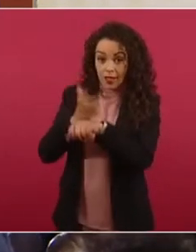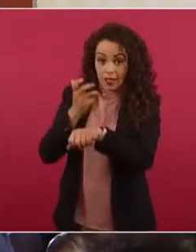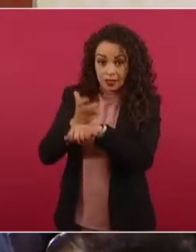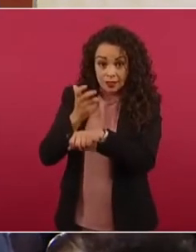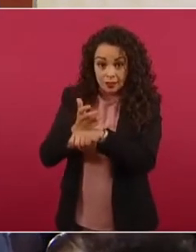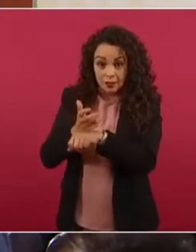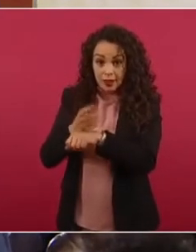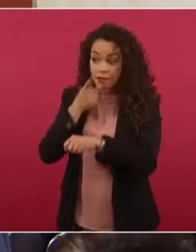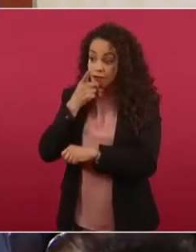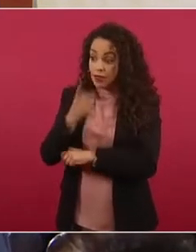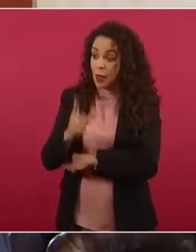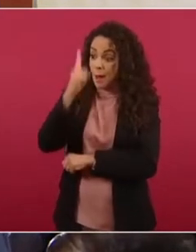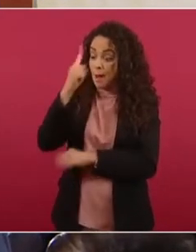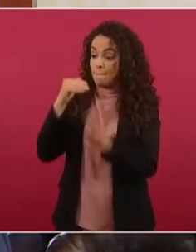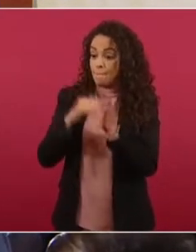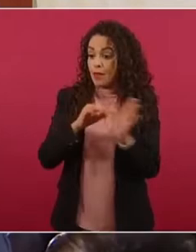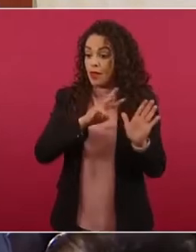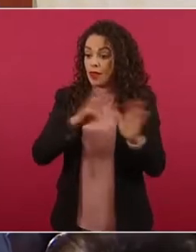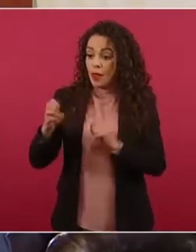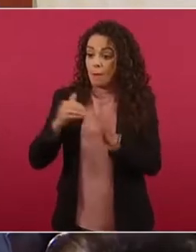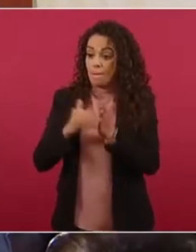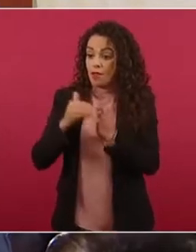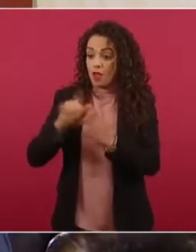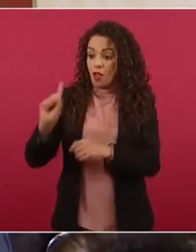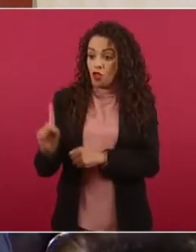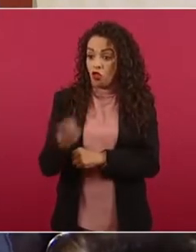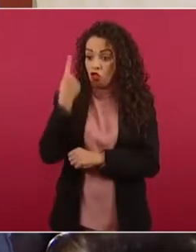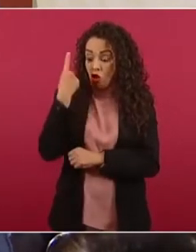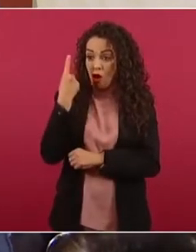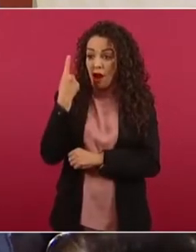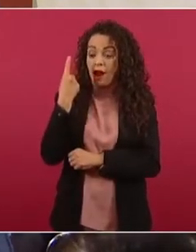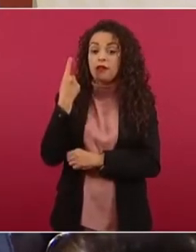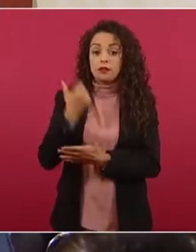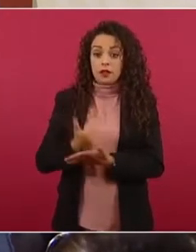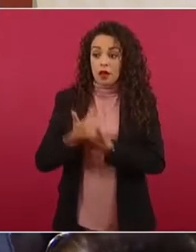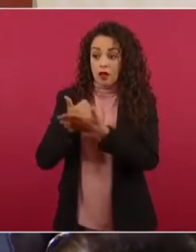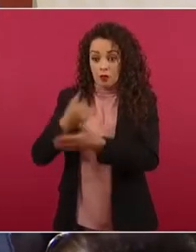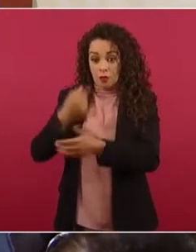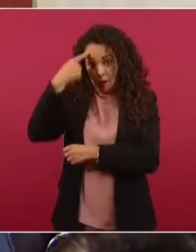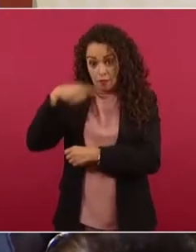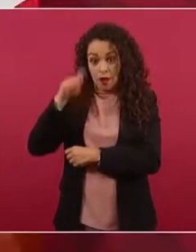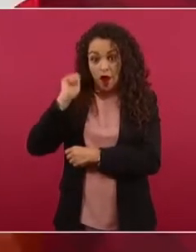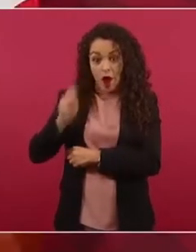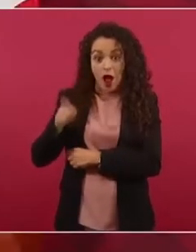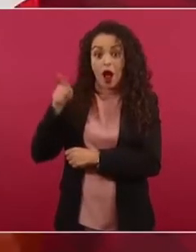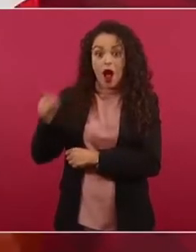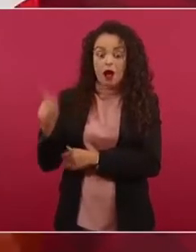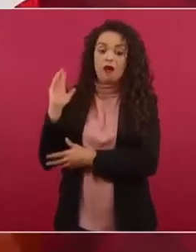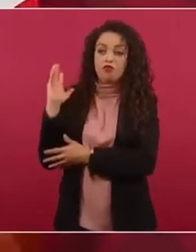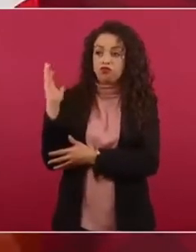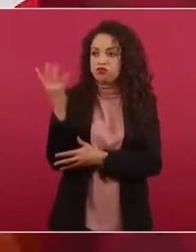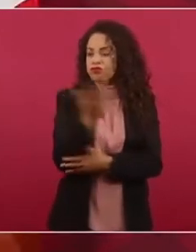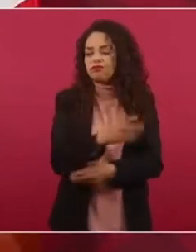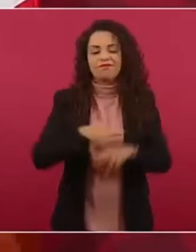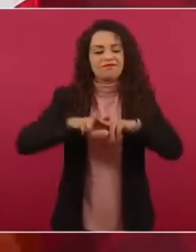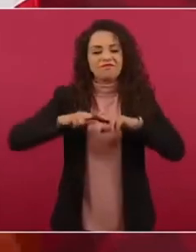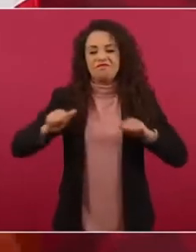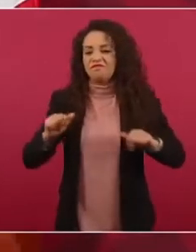trescientos millones de dólares para la reforestación ni en ningún otro país.